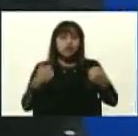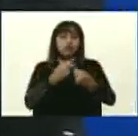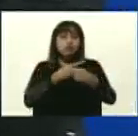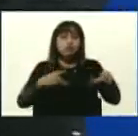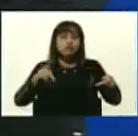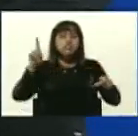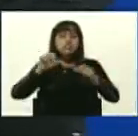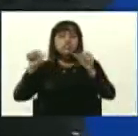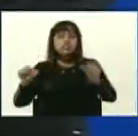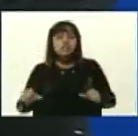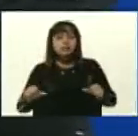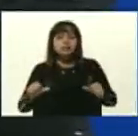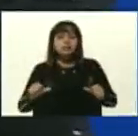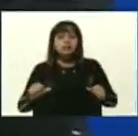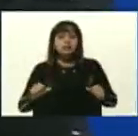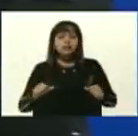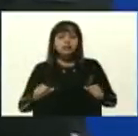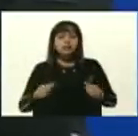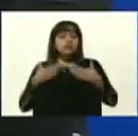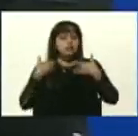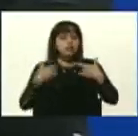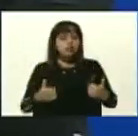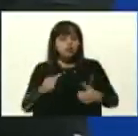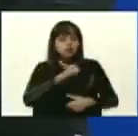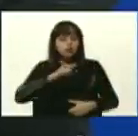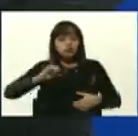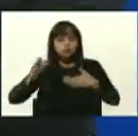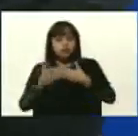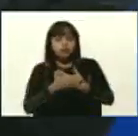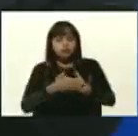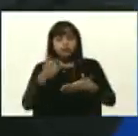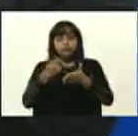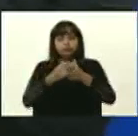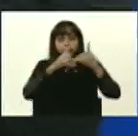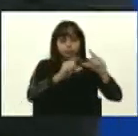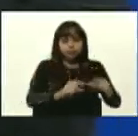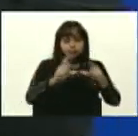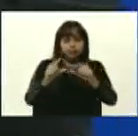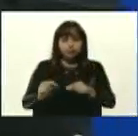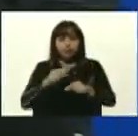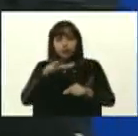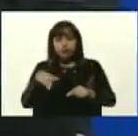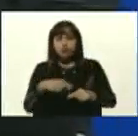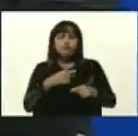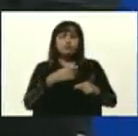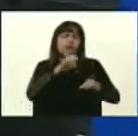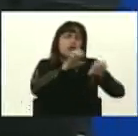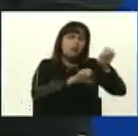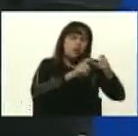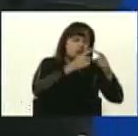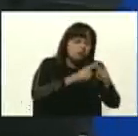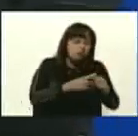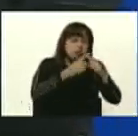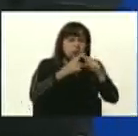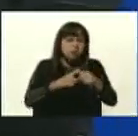sistema de salud privada. Disminuye el costo, ya nosotros hicimos un cálculo, al comparar los